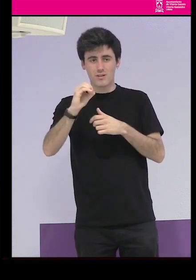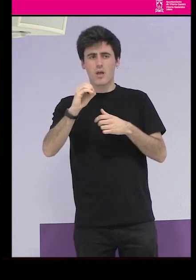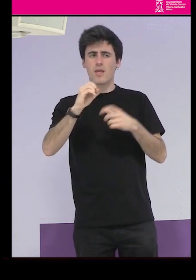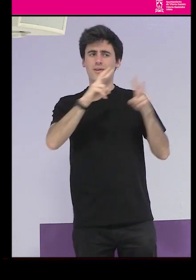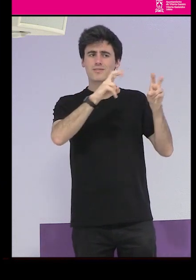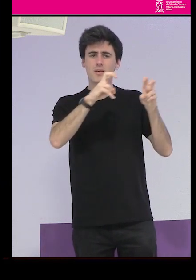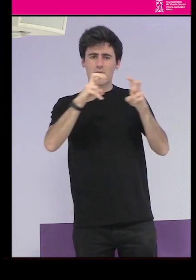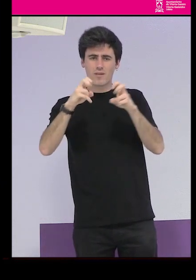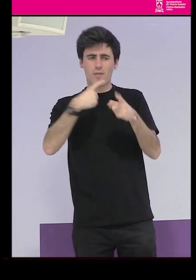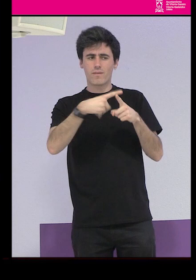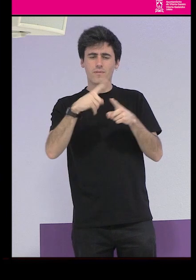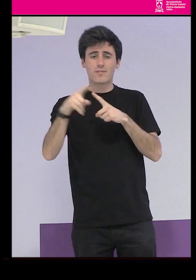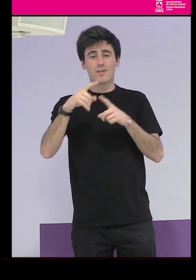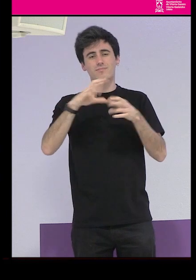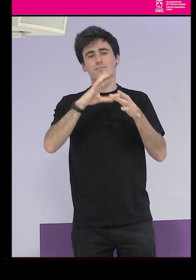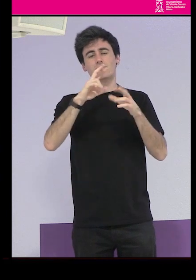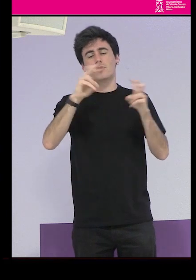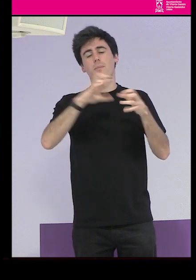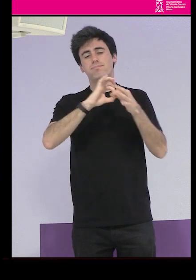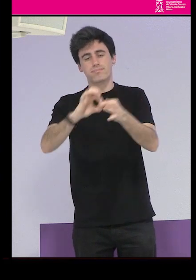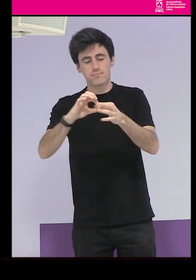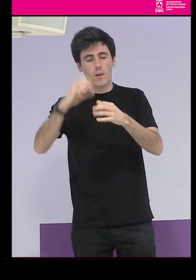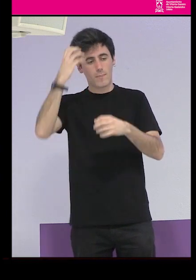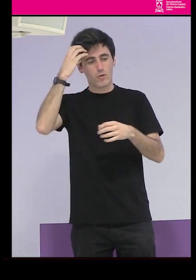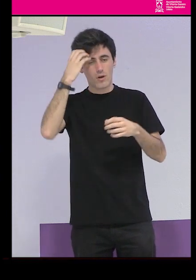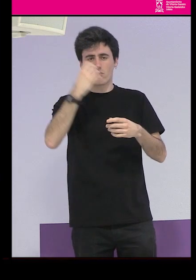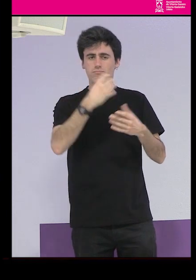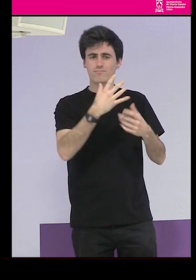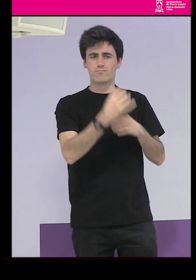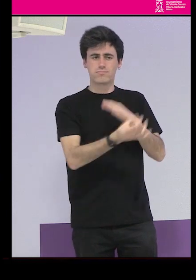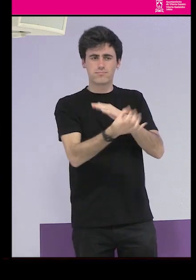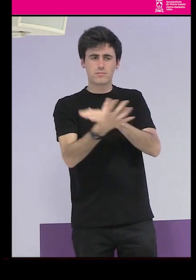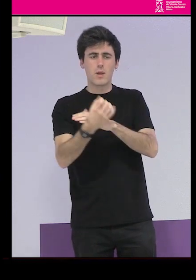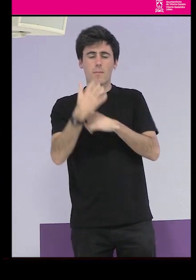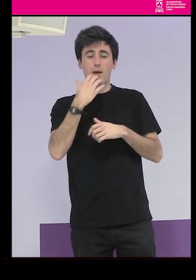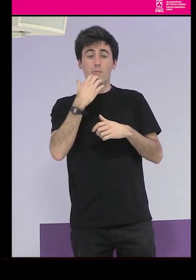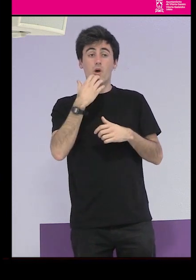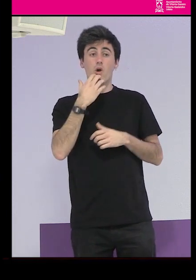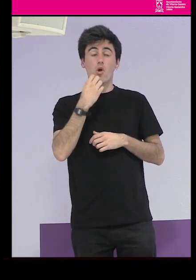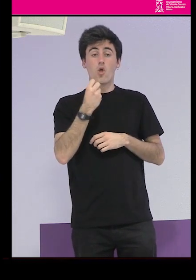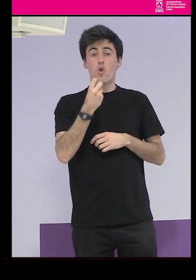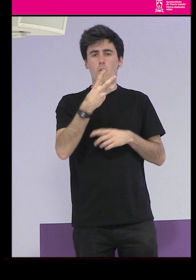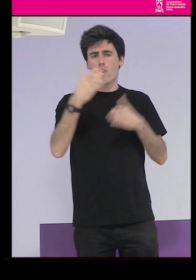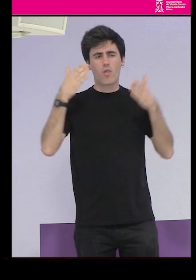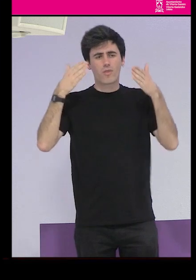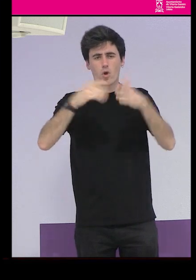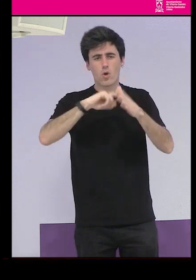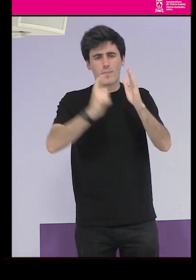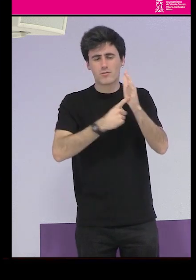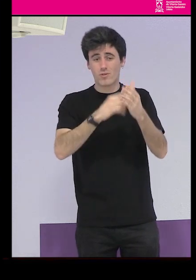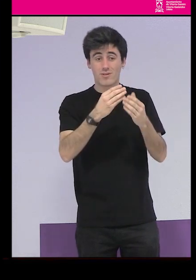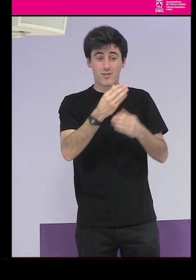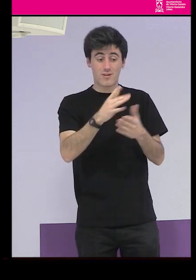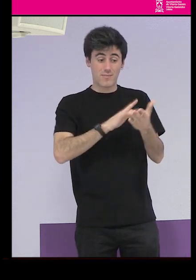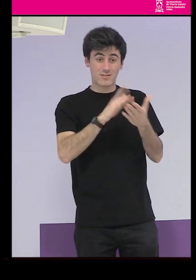patronato en concreto sacaron un número que en la portada era el especial bueno el número entero era prácticamente centrado en el patronato que